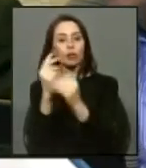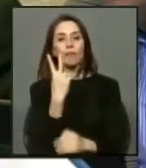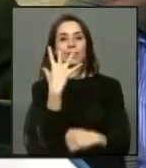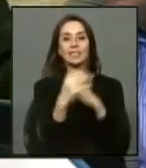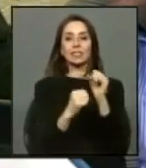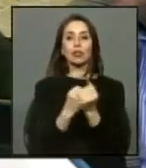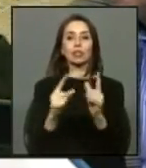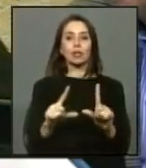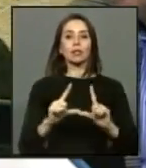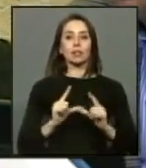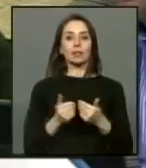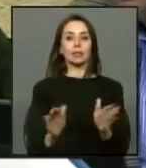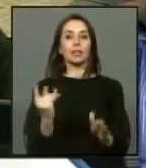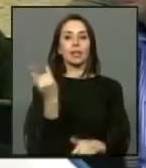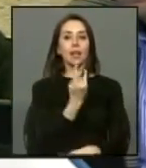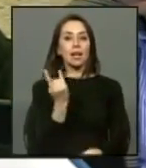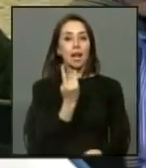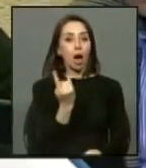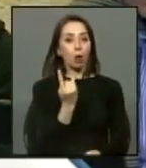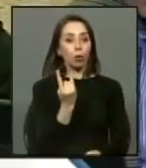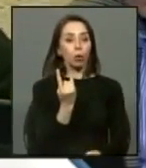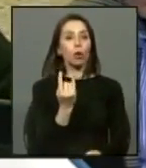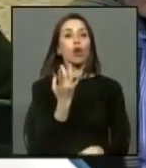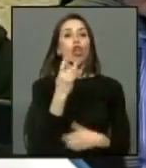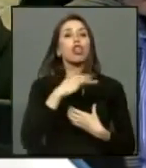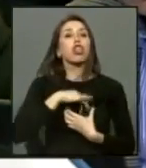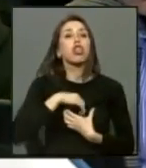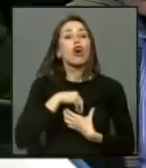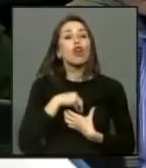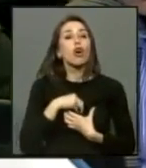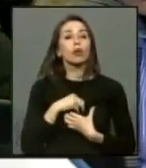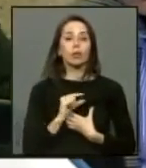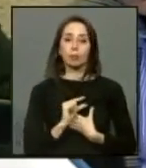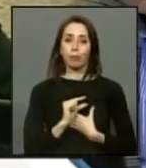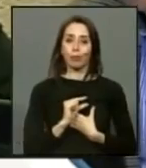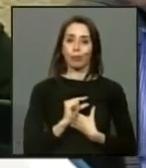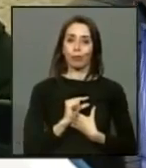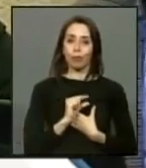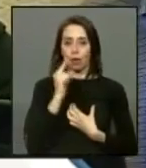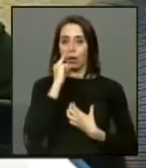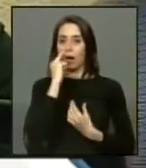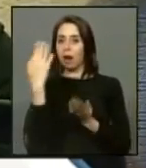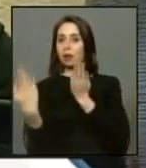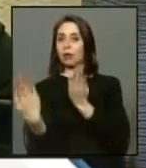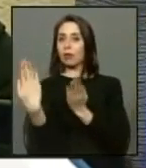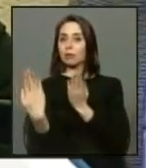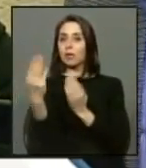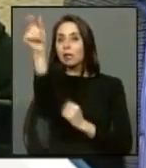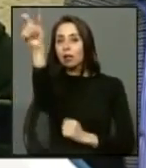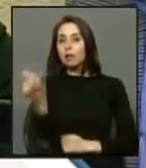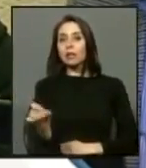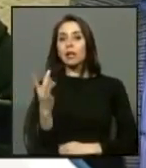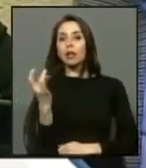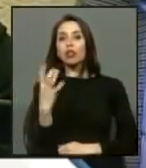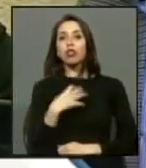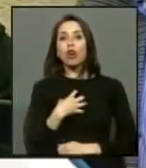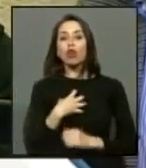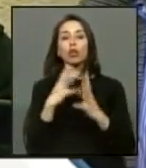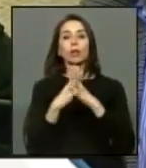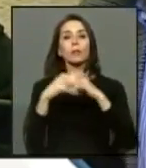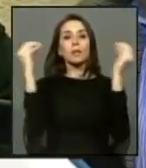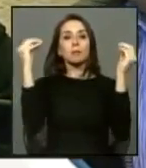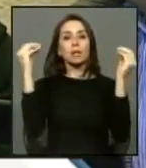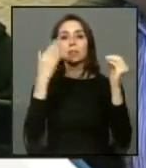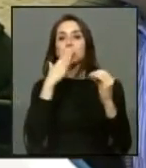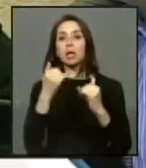ya agresado la U pero el dolor de uno es muy pequeño al lado del dolor que te genera la desaparición